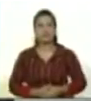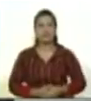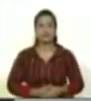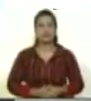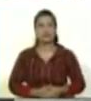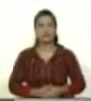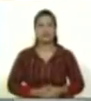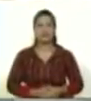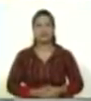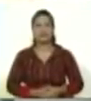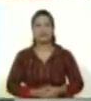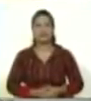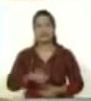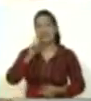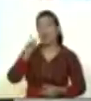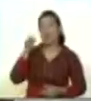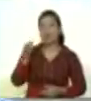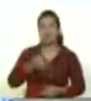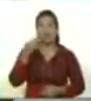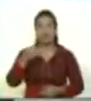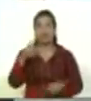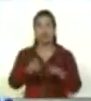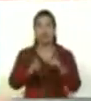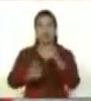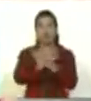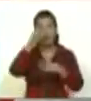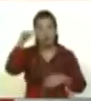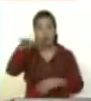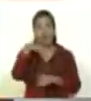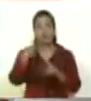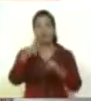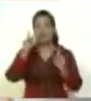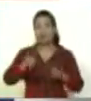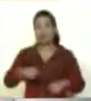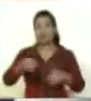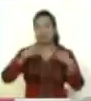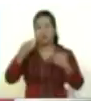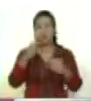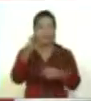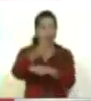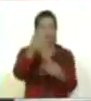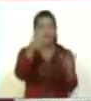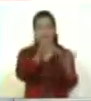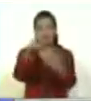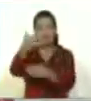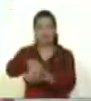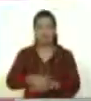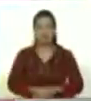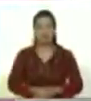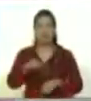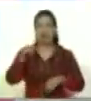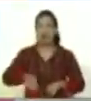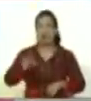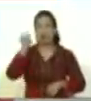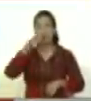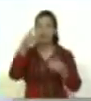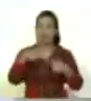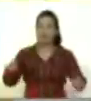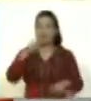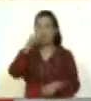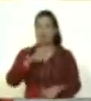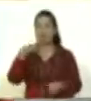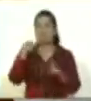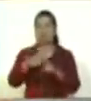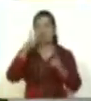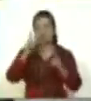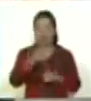La protección al pueblo es su premisa y esto se visualiza en cada gobierno de calle. Hoy Venezuela celebra su cumpleaños y reafirma el